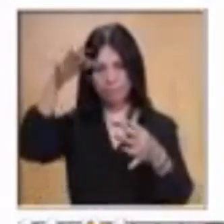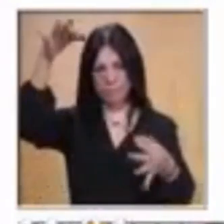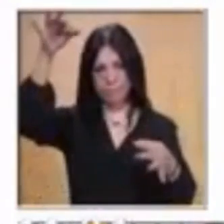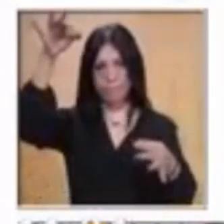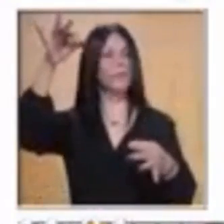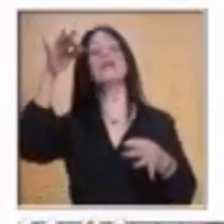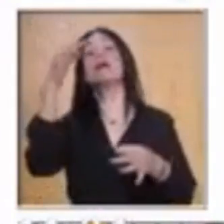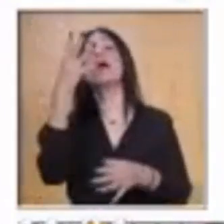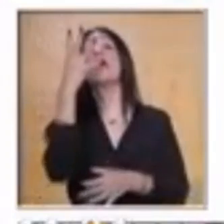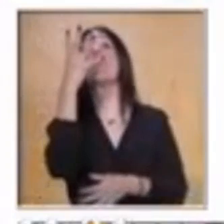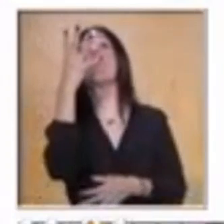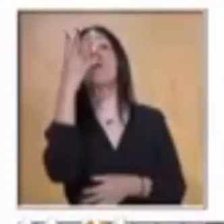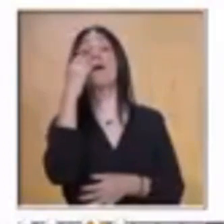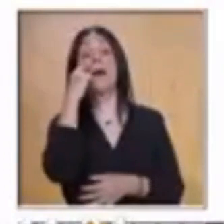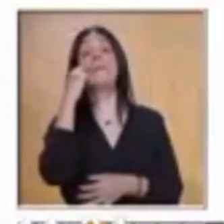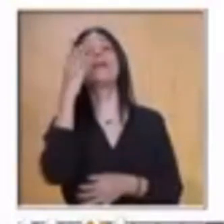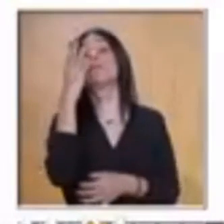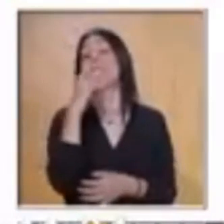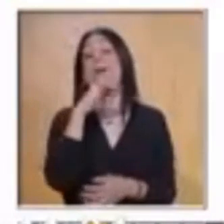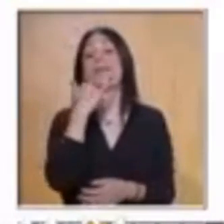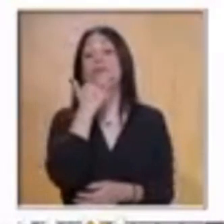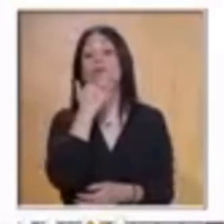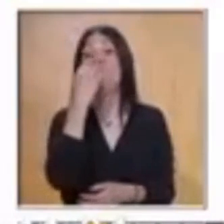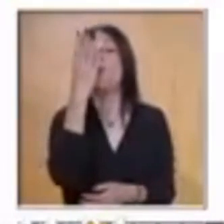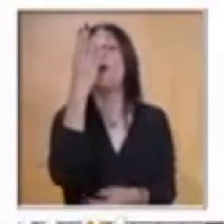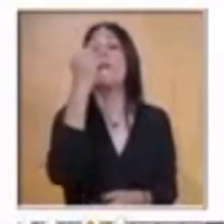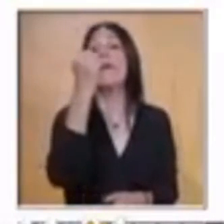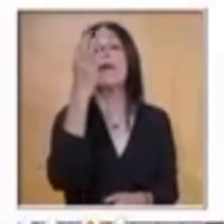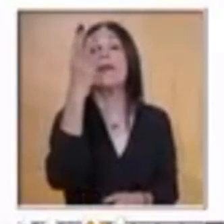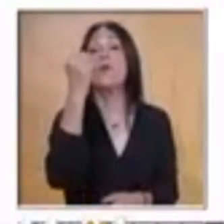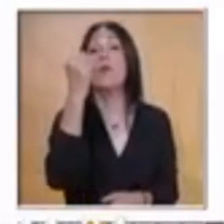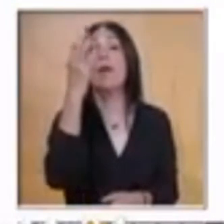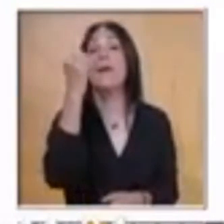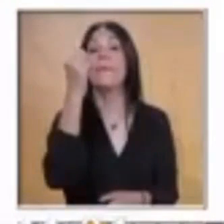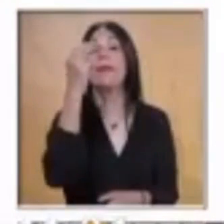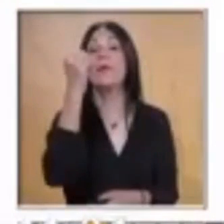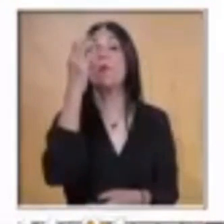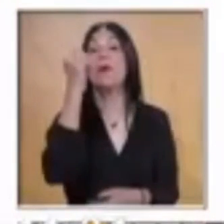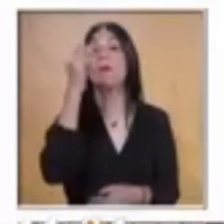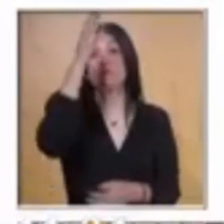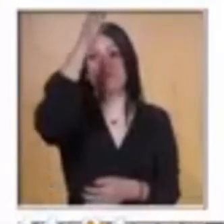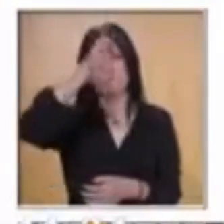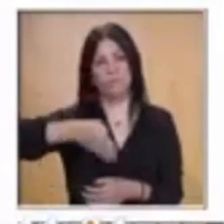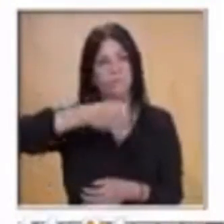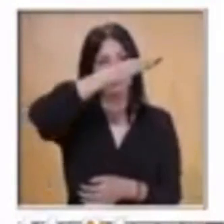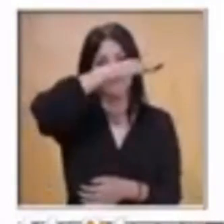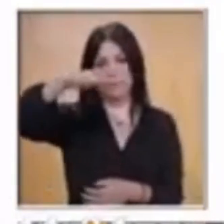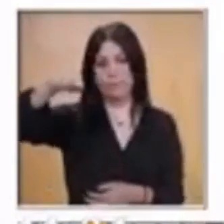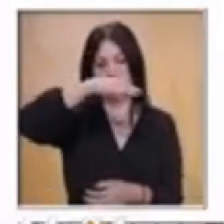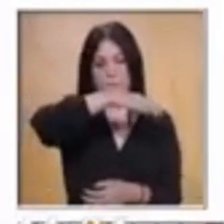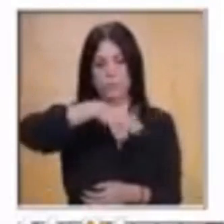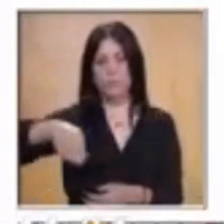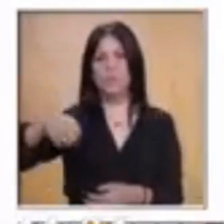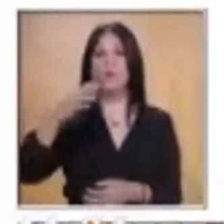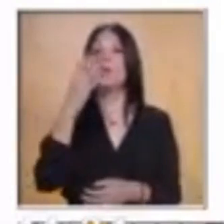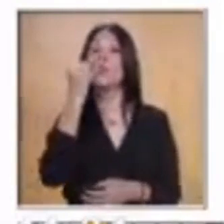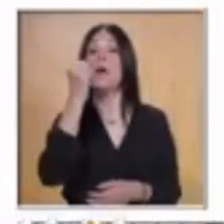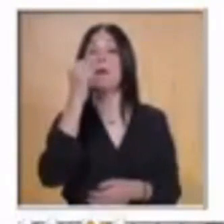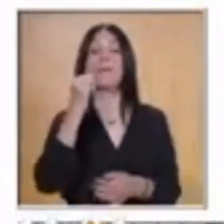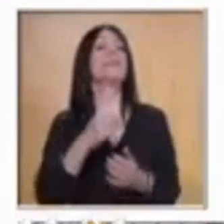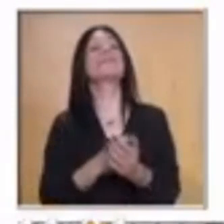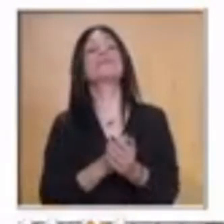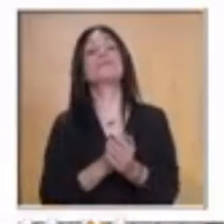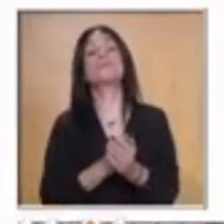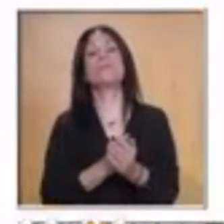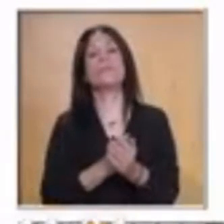partes. En nueve partes iguales. Y en cada cuadrito, escribe una de las